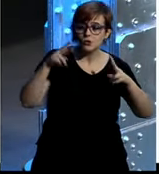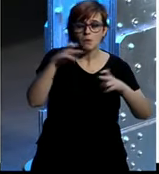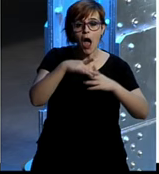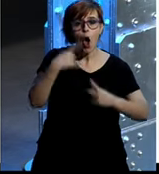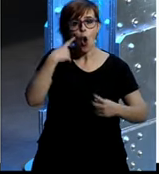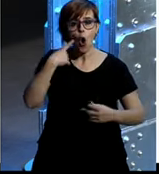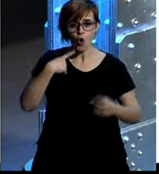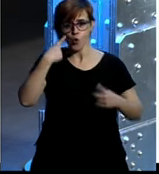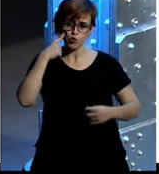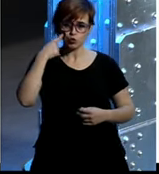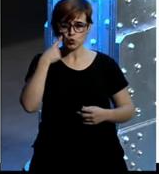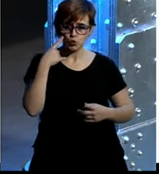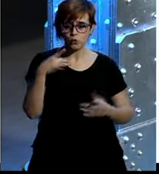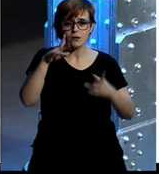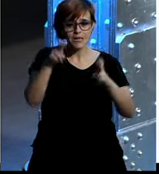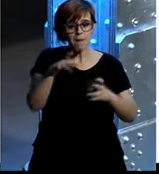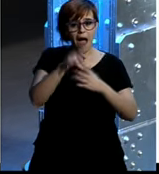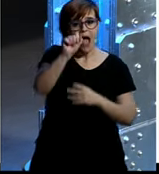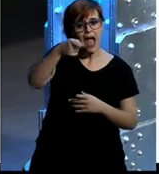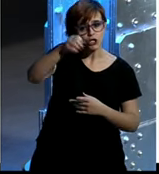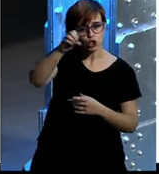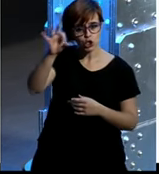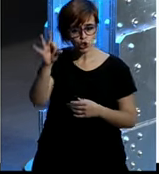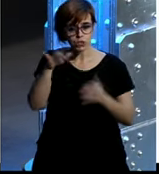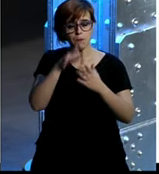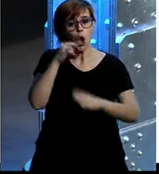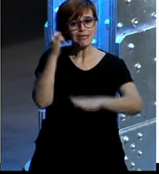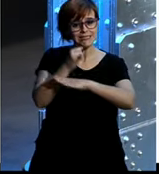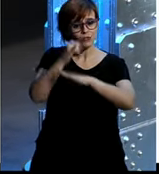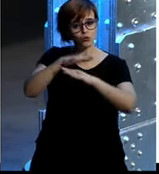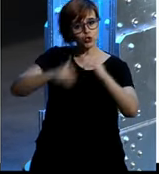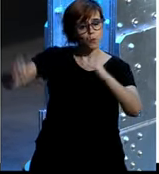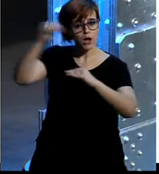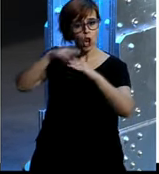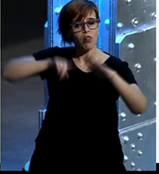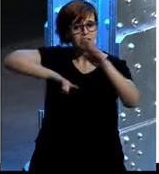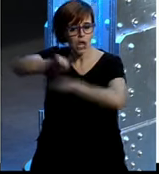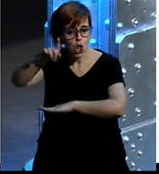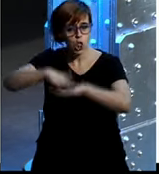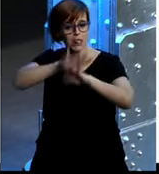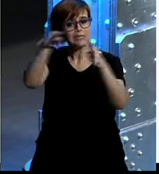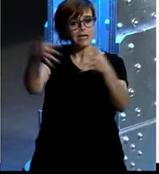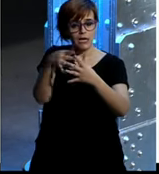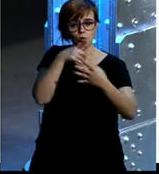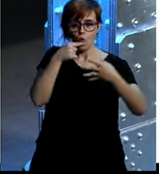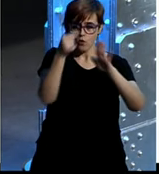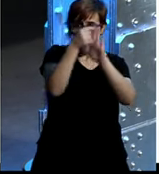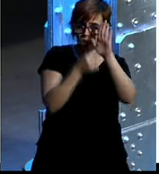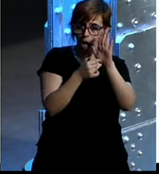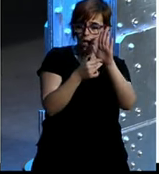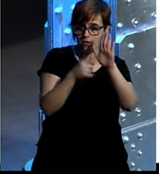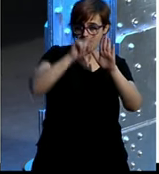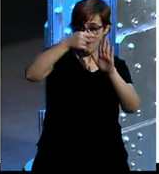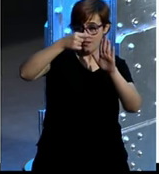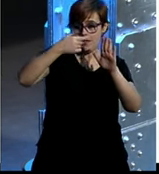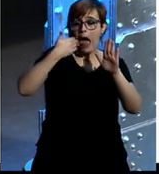una consultora que se llama AXOS junto con el ISDI, que es el Instituto Superior de Desarrollo de Internet, acaban de empezar a hacer un ranking porque lo que pasaba, y yo creo que en eso no